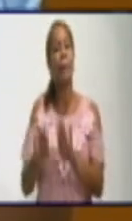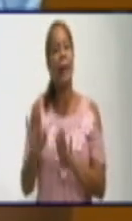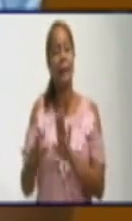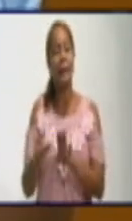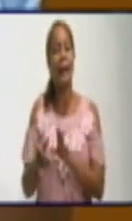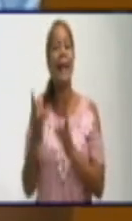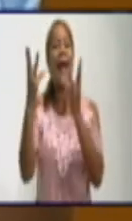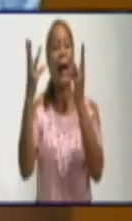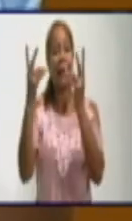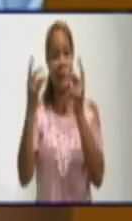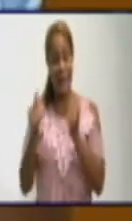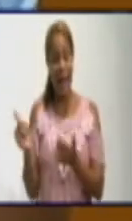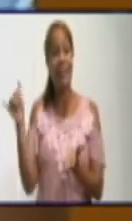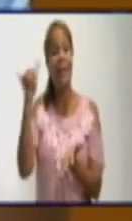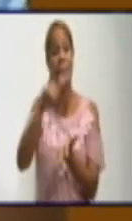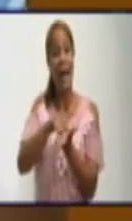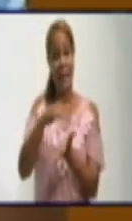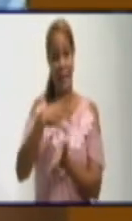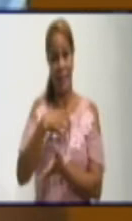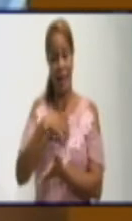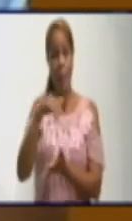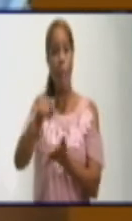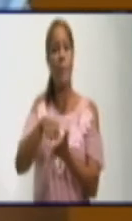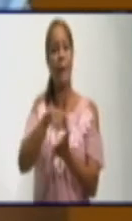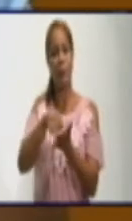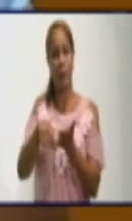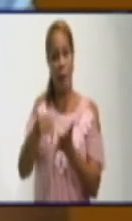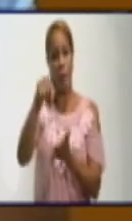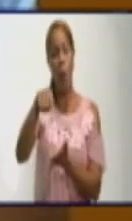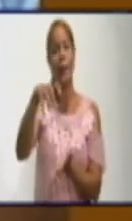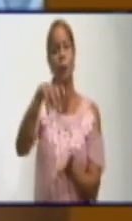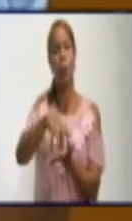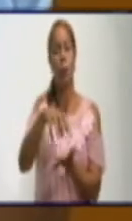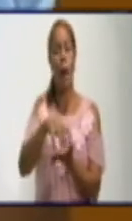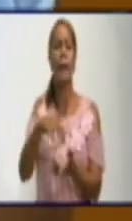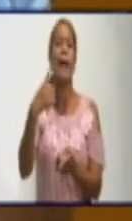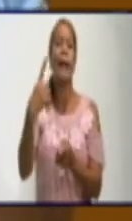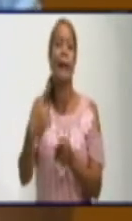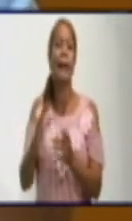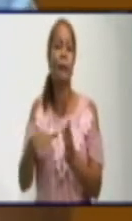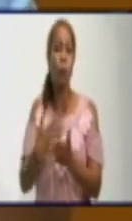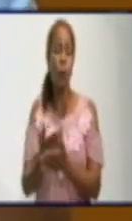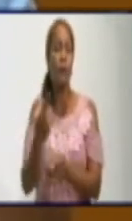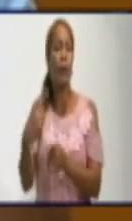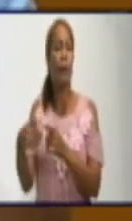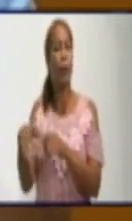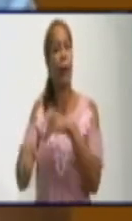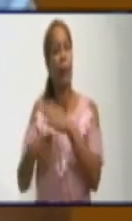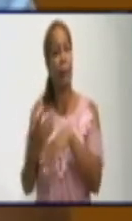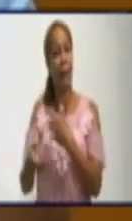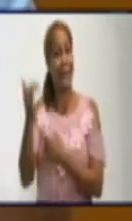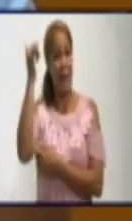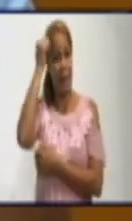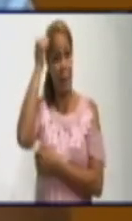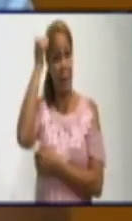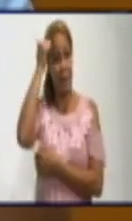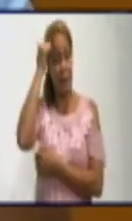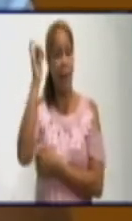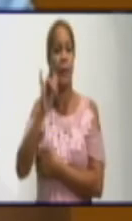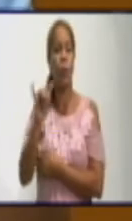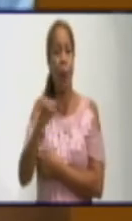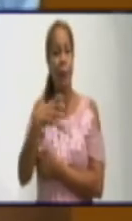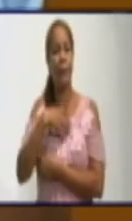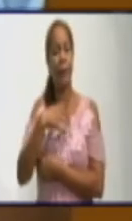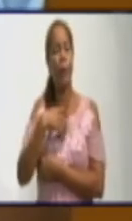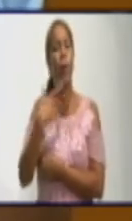ponemos planificados a estas afectaciones. En el caso de La Pereira, tuvimos que sacar la bomba nuevamente, que está presentando